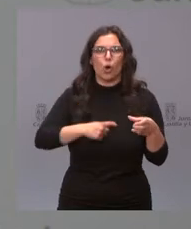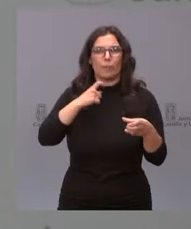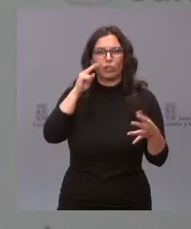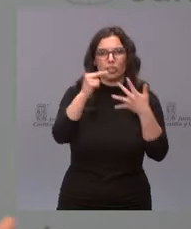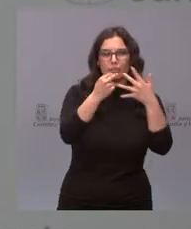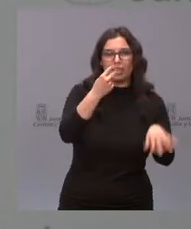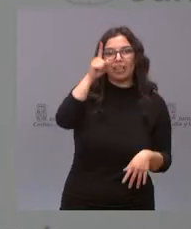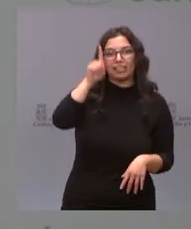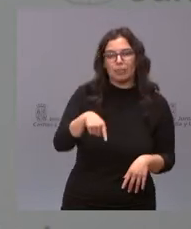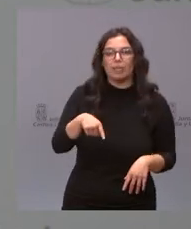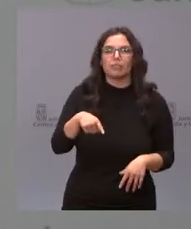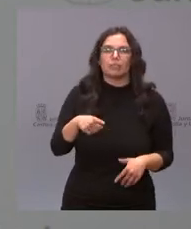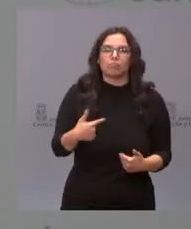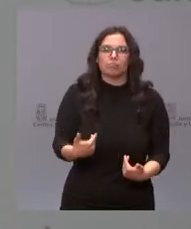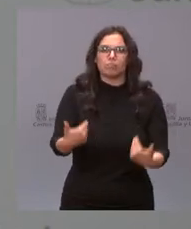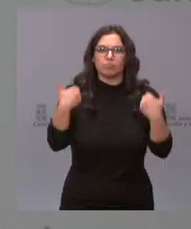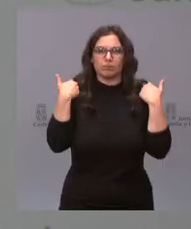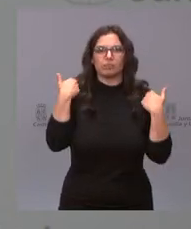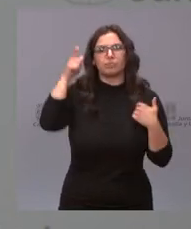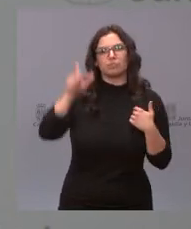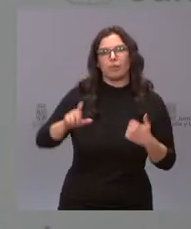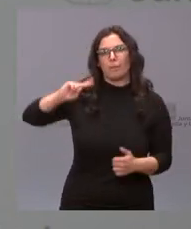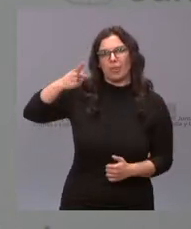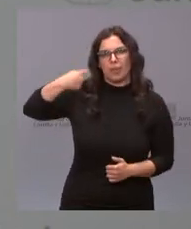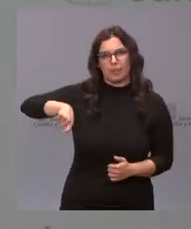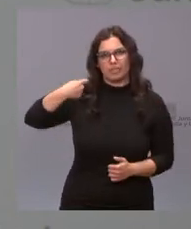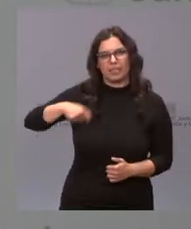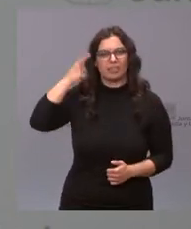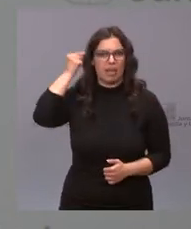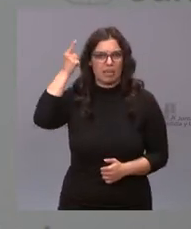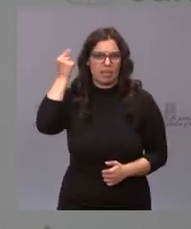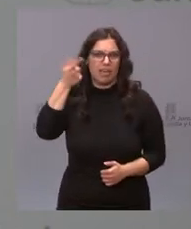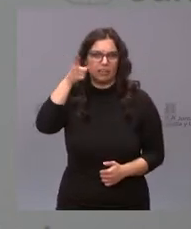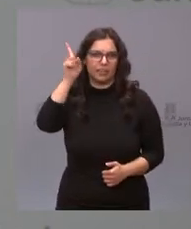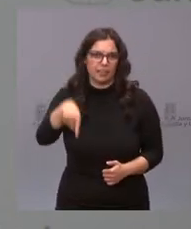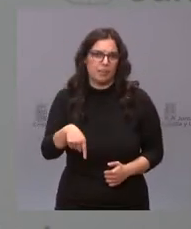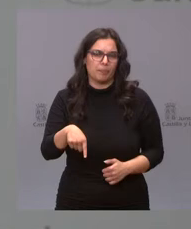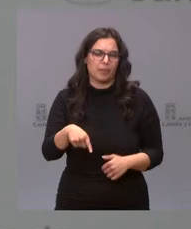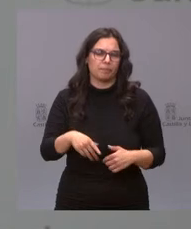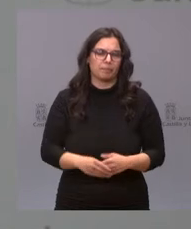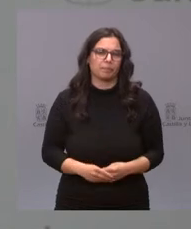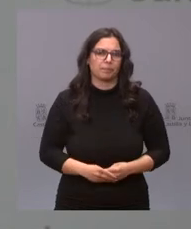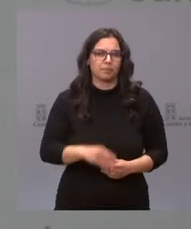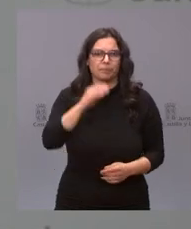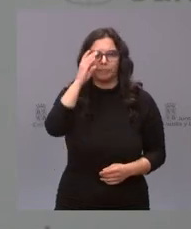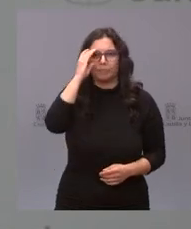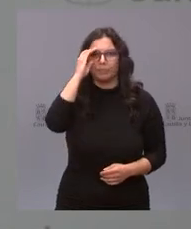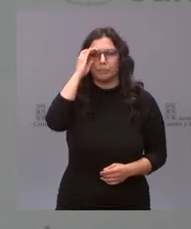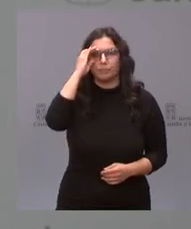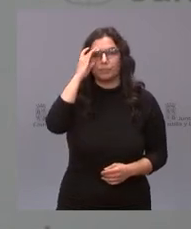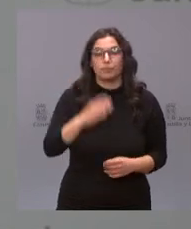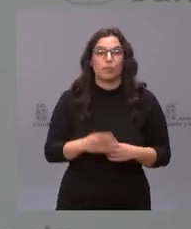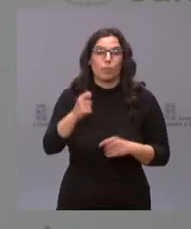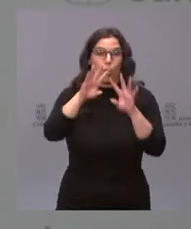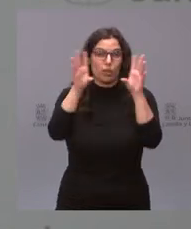del peso que ha tenido nuestro vicepresidente Francisco Igea también en este sentido. Como digo y a modo de